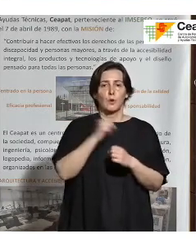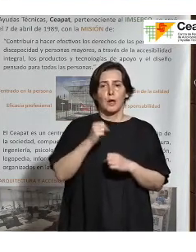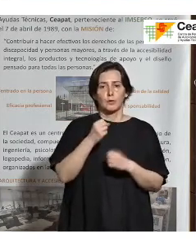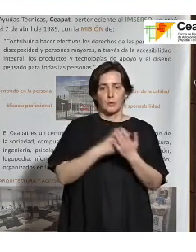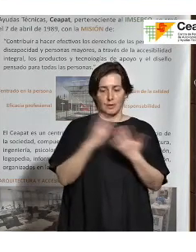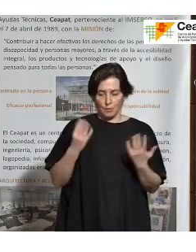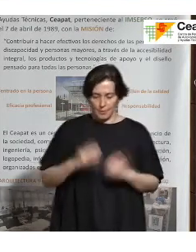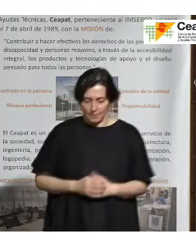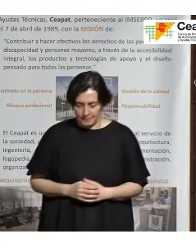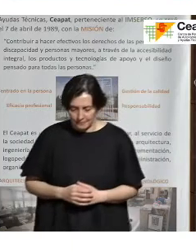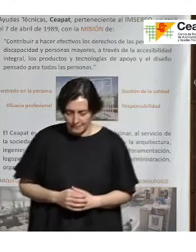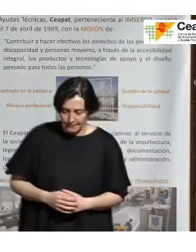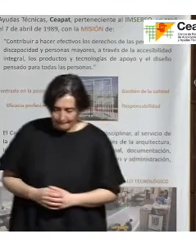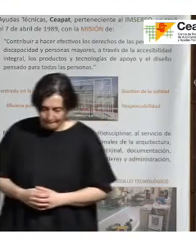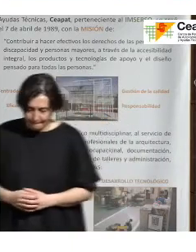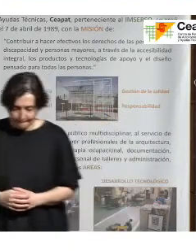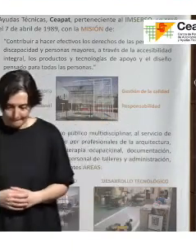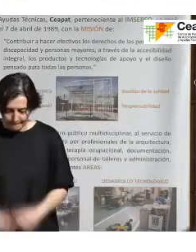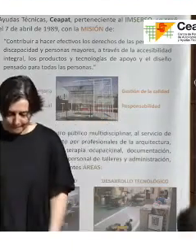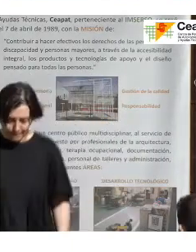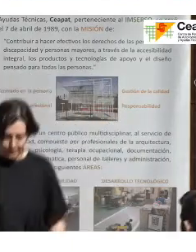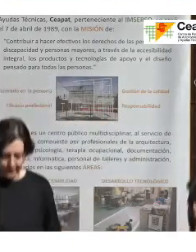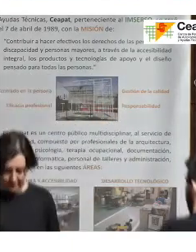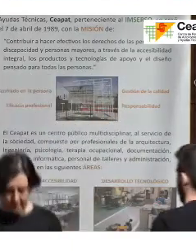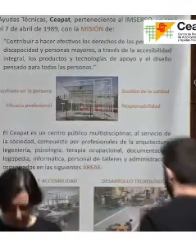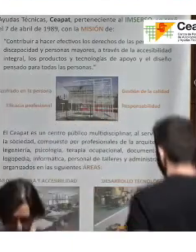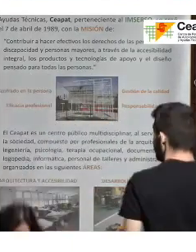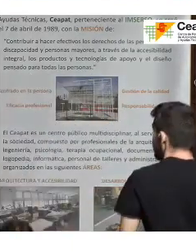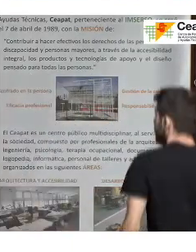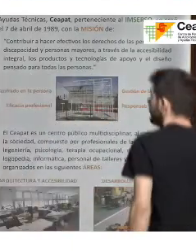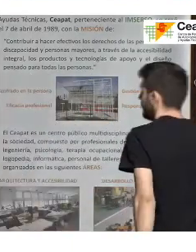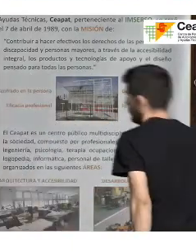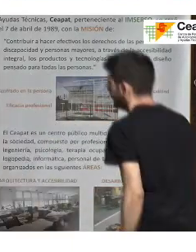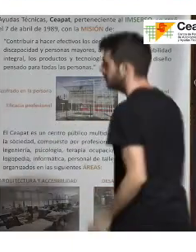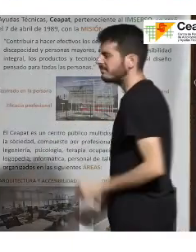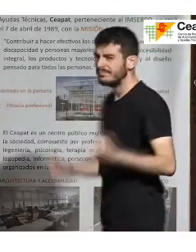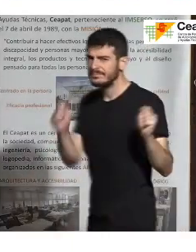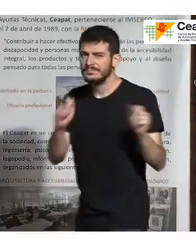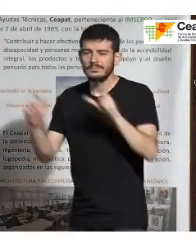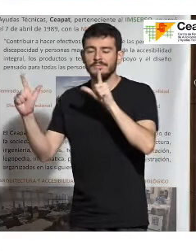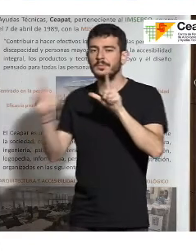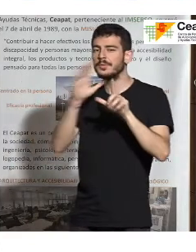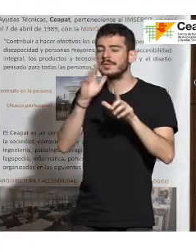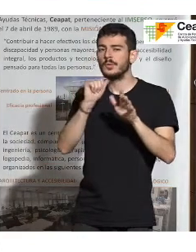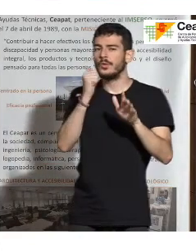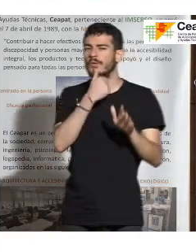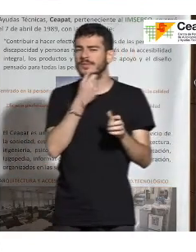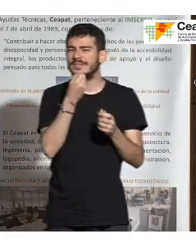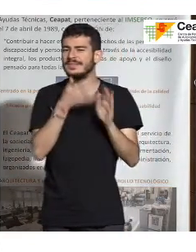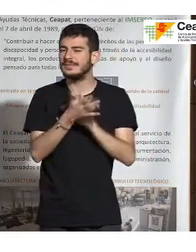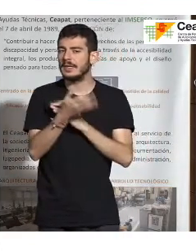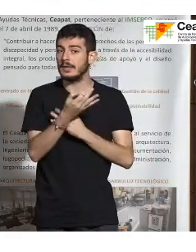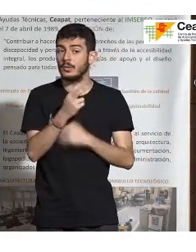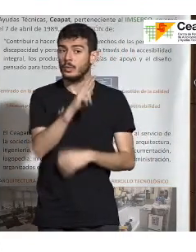Aquí he puesto esto porque muchas veces vemos codificaciones y decimos ¿y qué significará esto? Pues, ¿qué significa? UNE significa